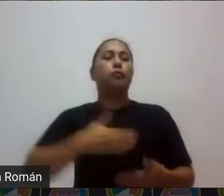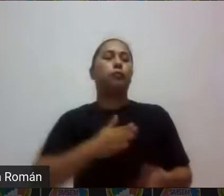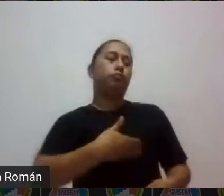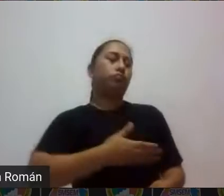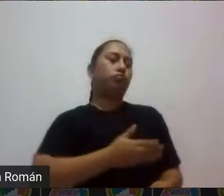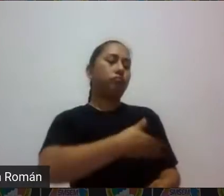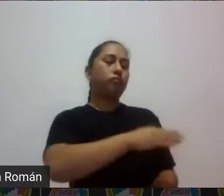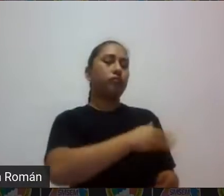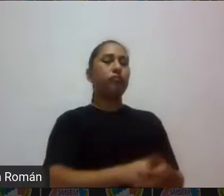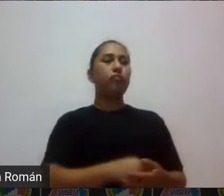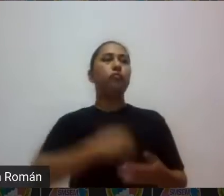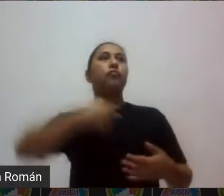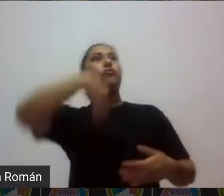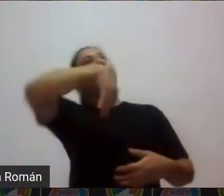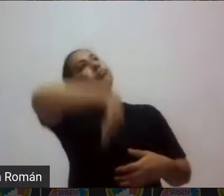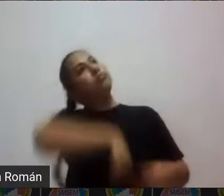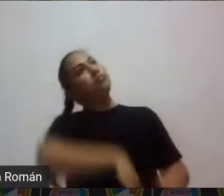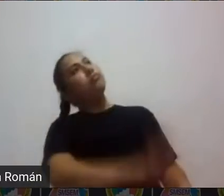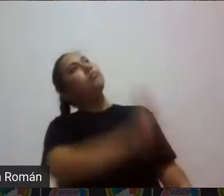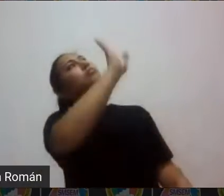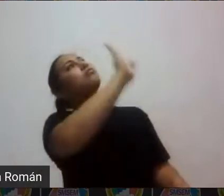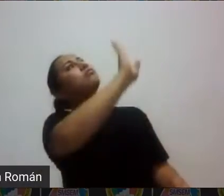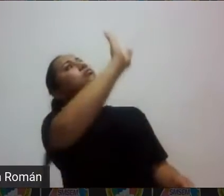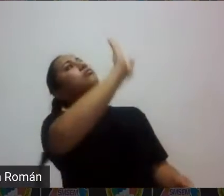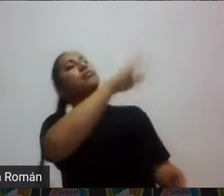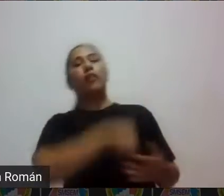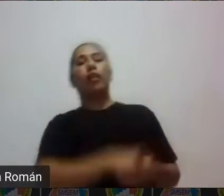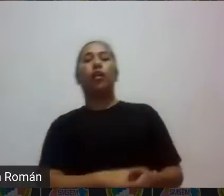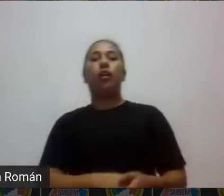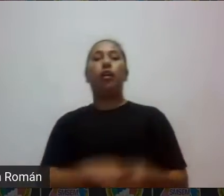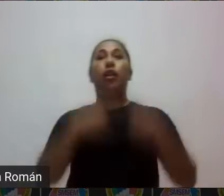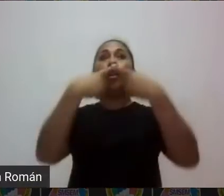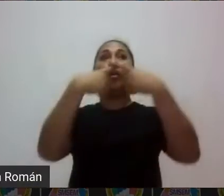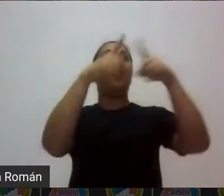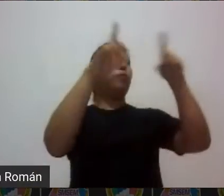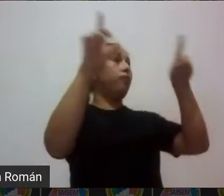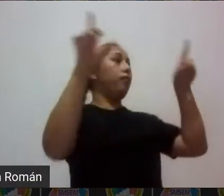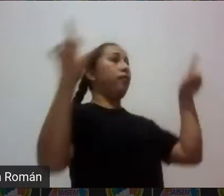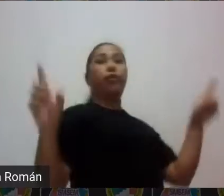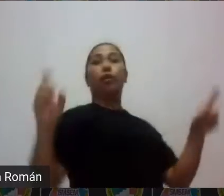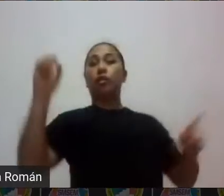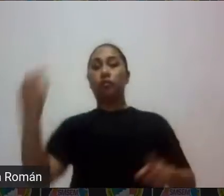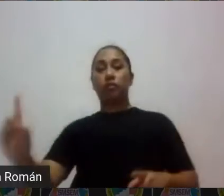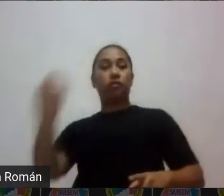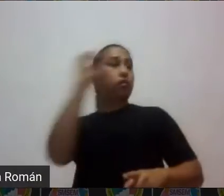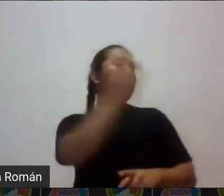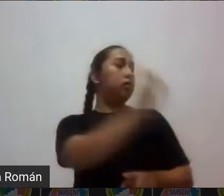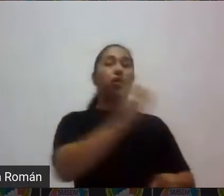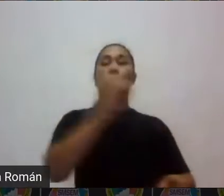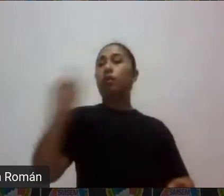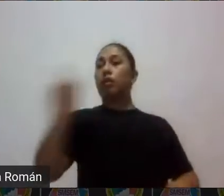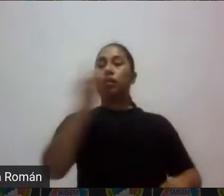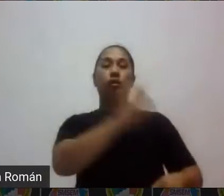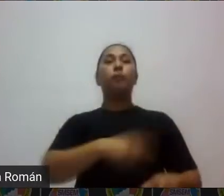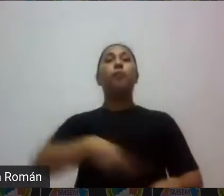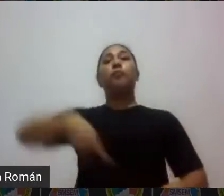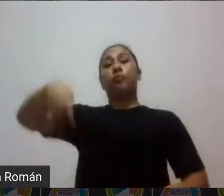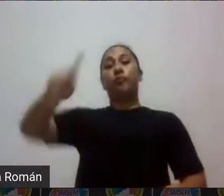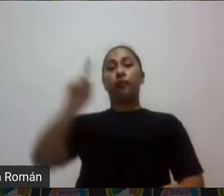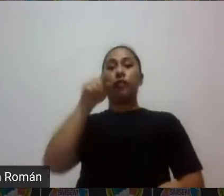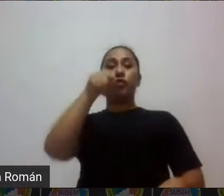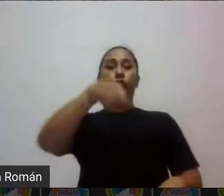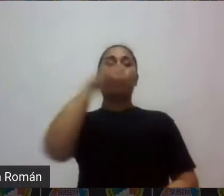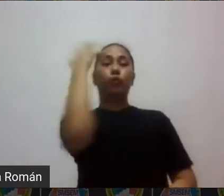es el la foca porque tienen diferencias individuales pero si tú haces un